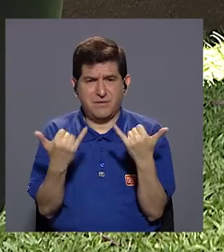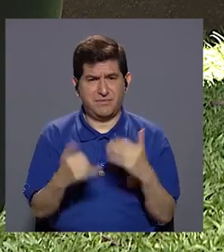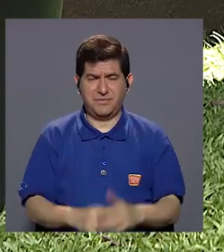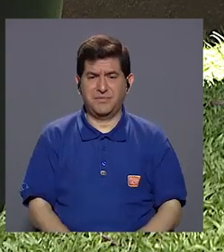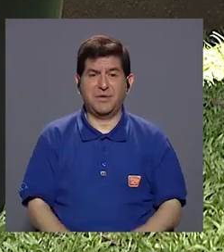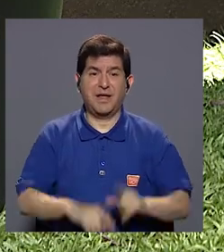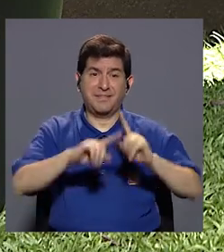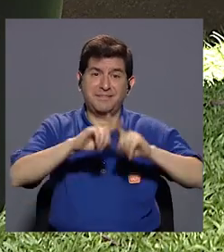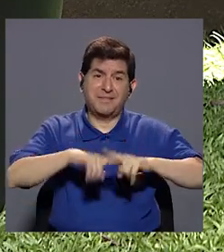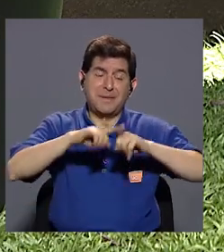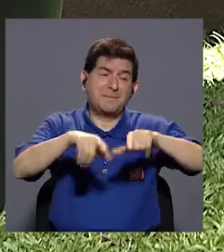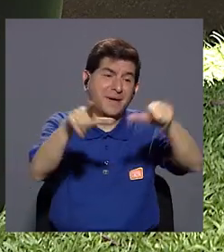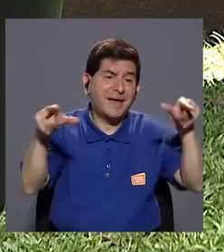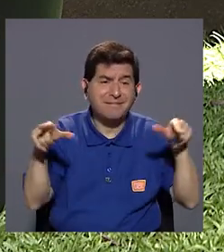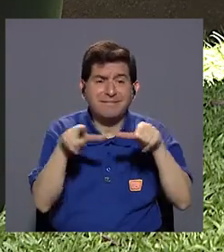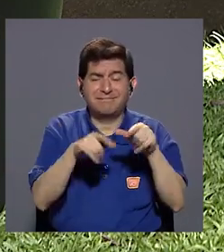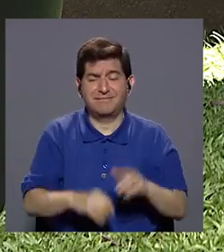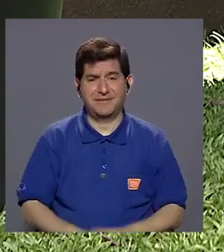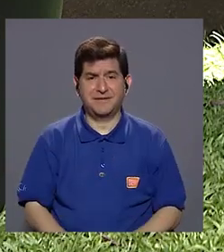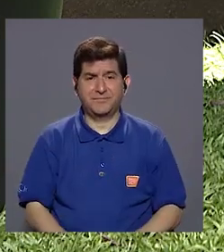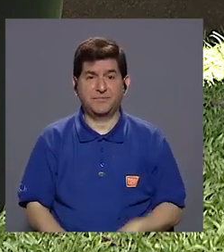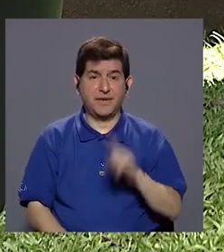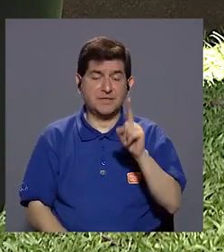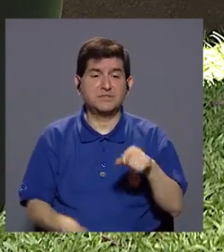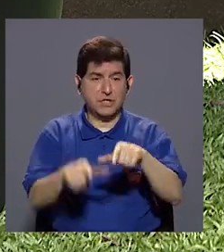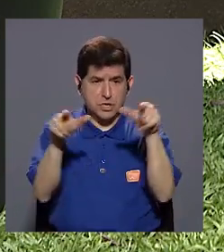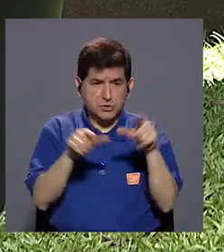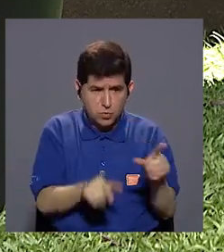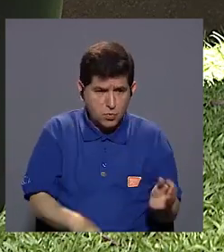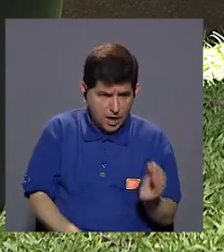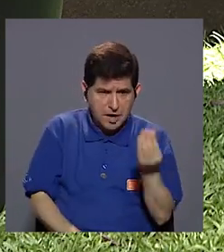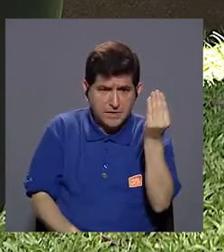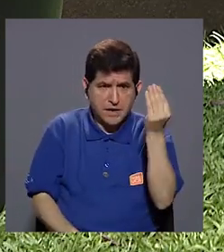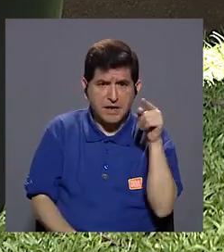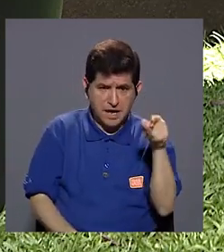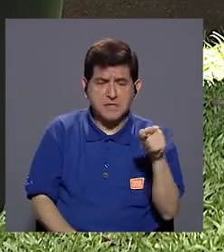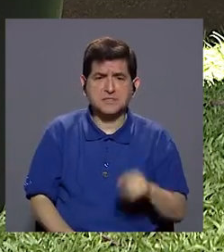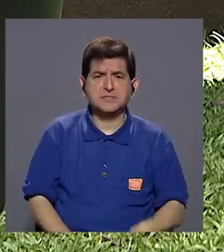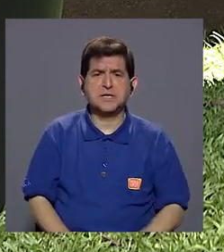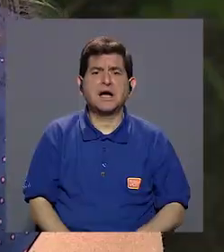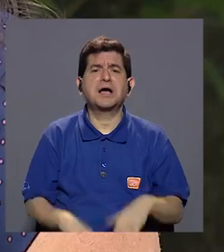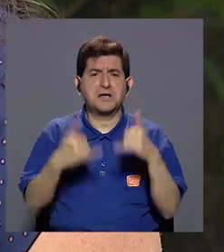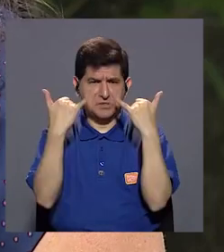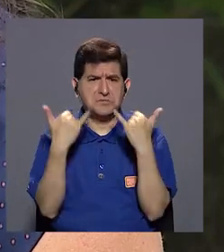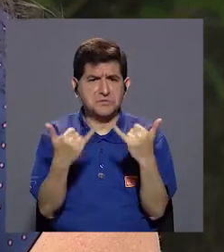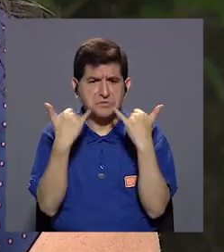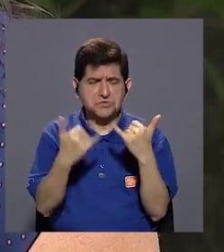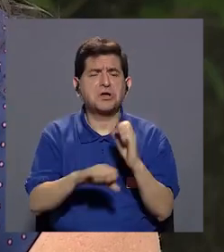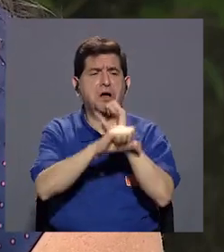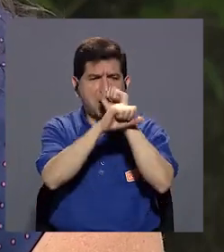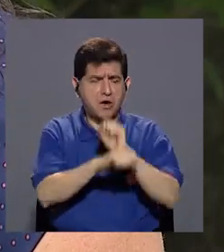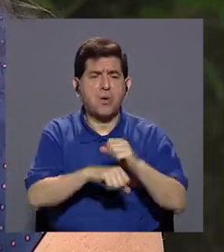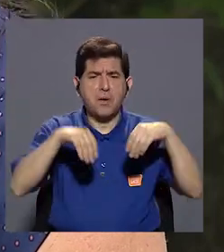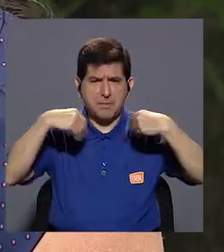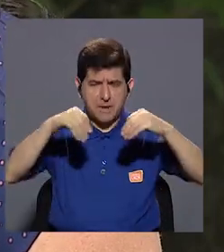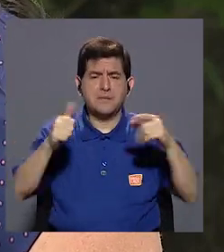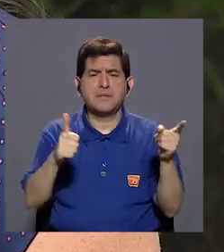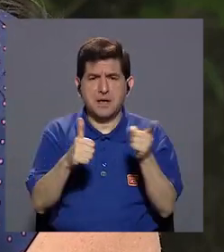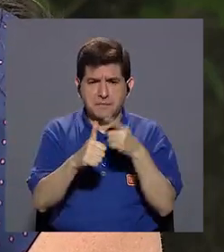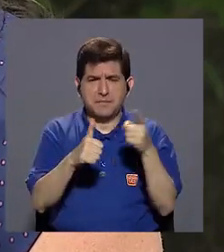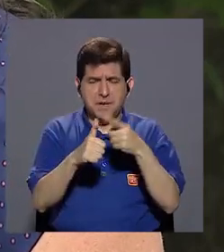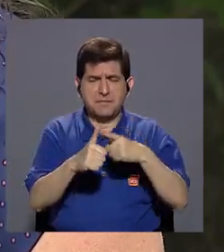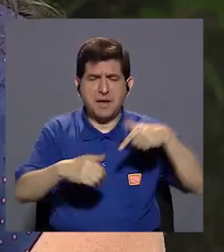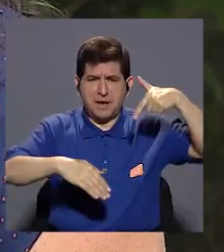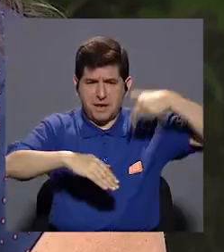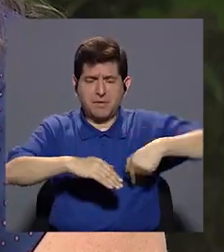depende de donde lo adquiera, porque por ejemplo, si es de un criadero, generalmente en el criadero ya acostumbran venderlos con la